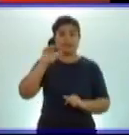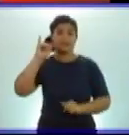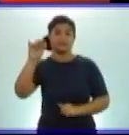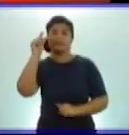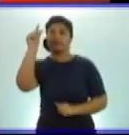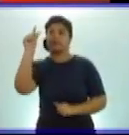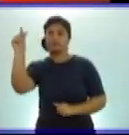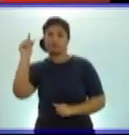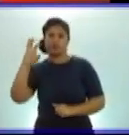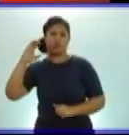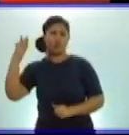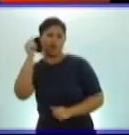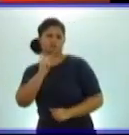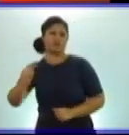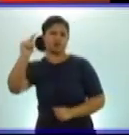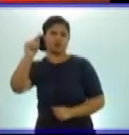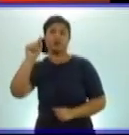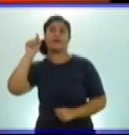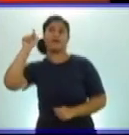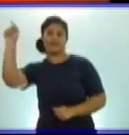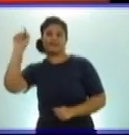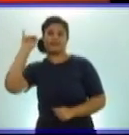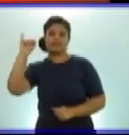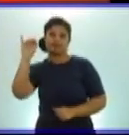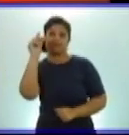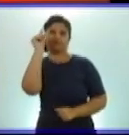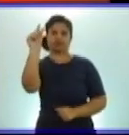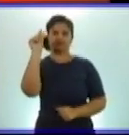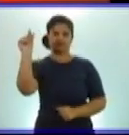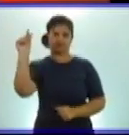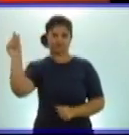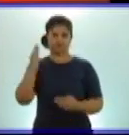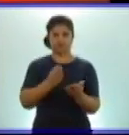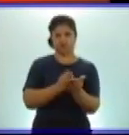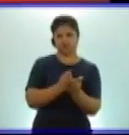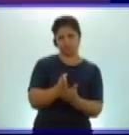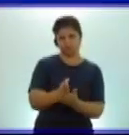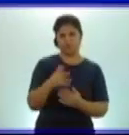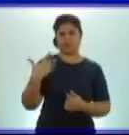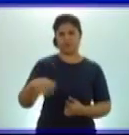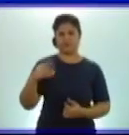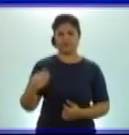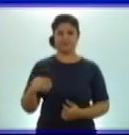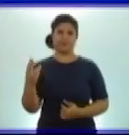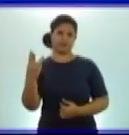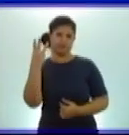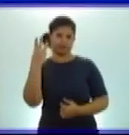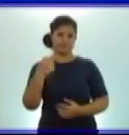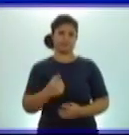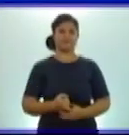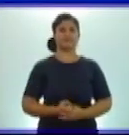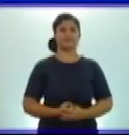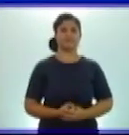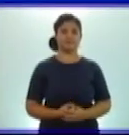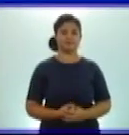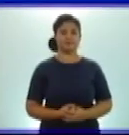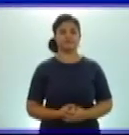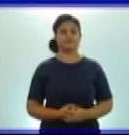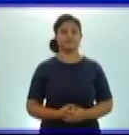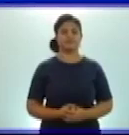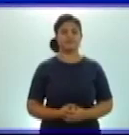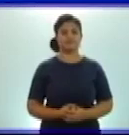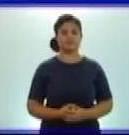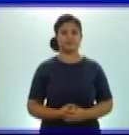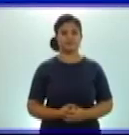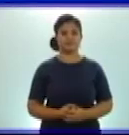Continuamos. Veamos entonces el ejercicio tres. Dice así, indica todos los números